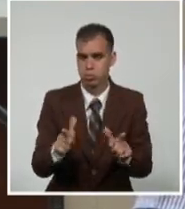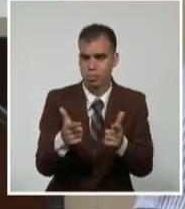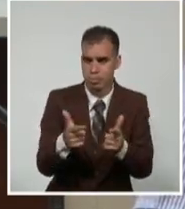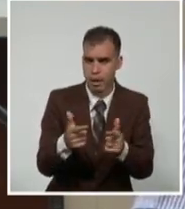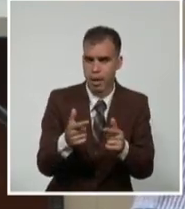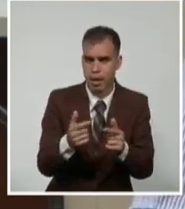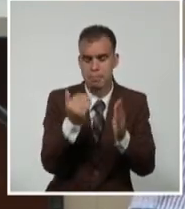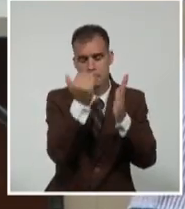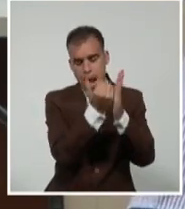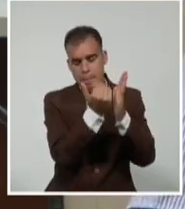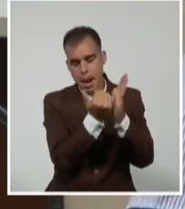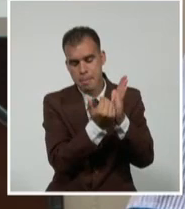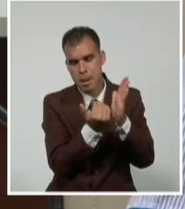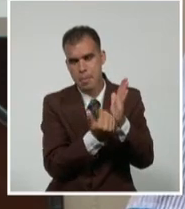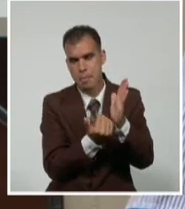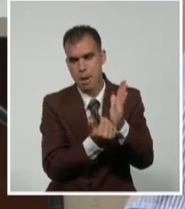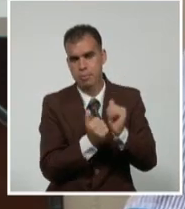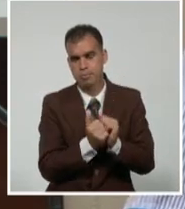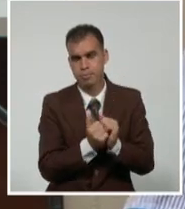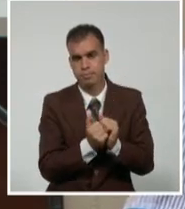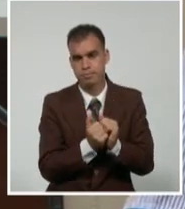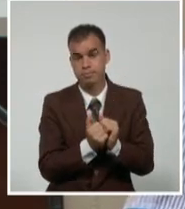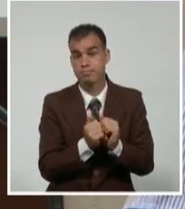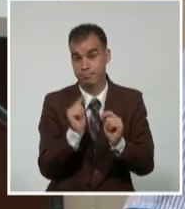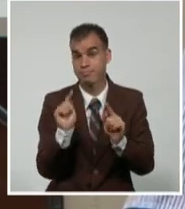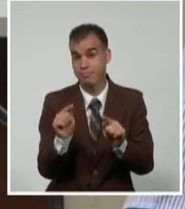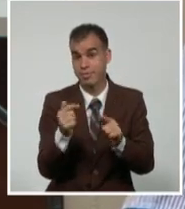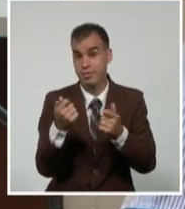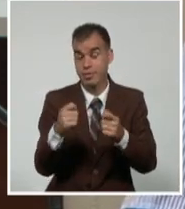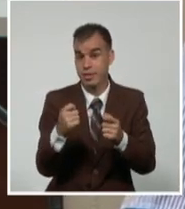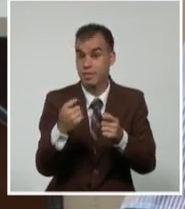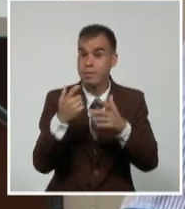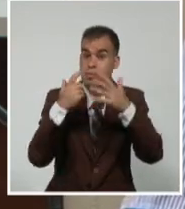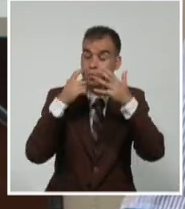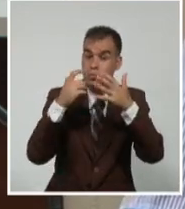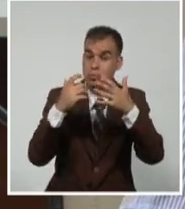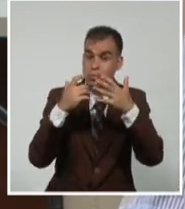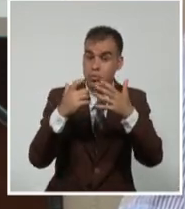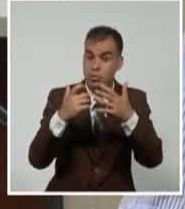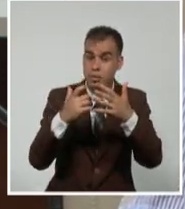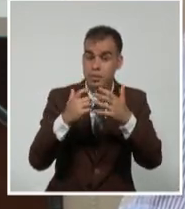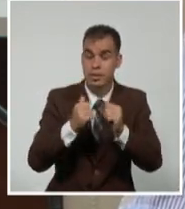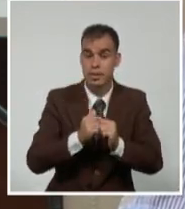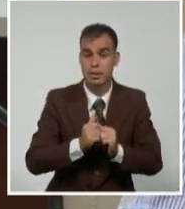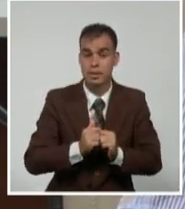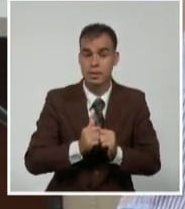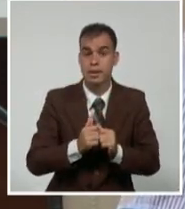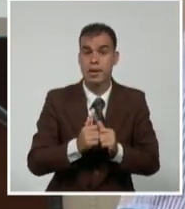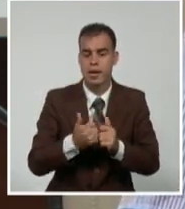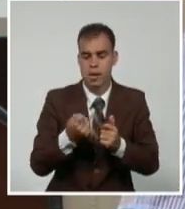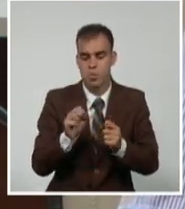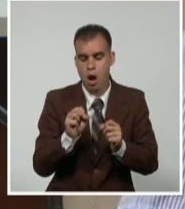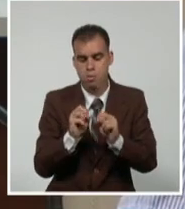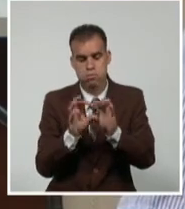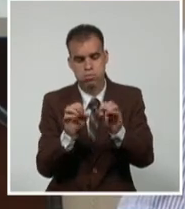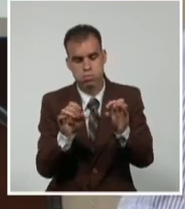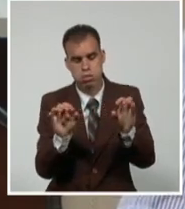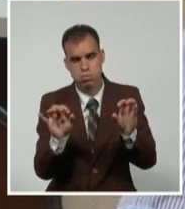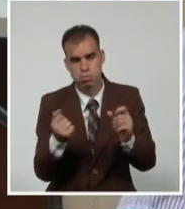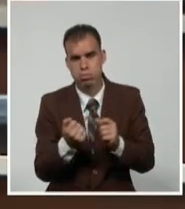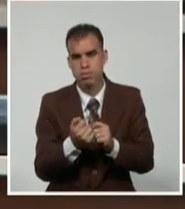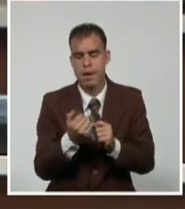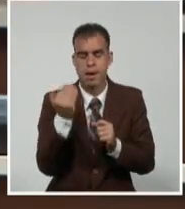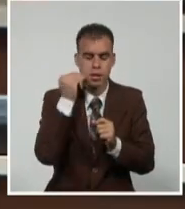tanto, ahí es donde más se ve la importancia entonces de la promoción, del extensionismo, de la